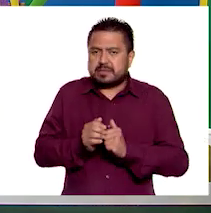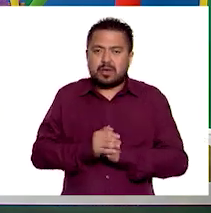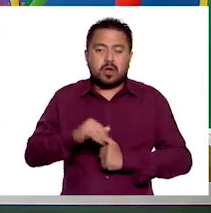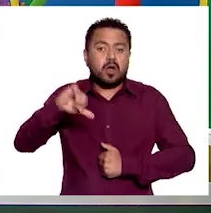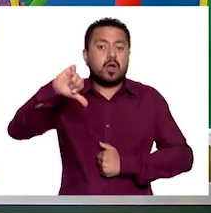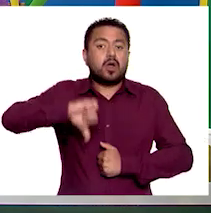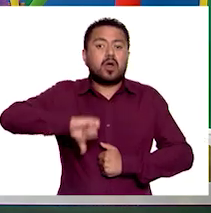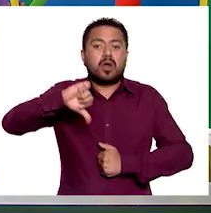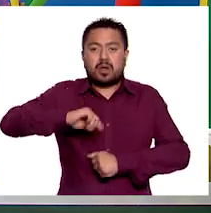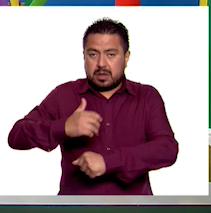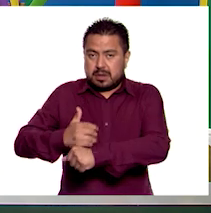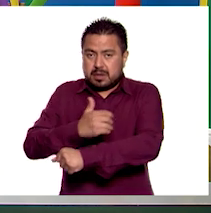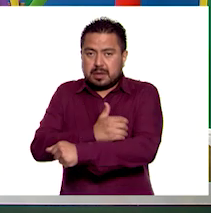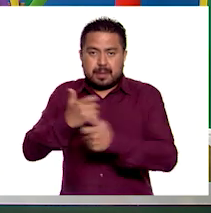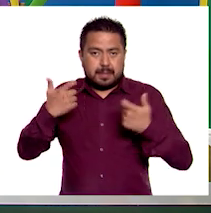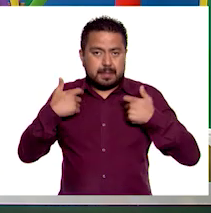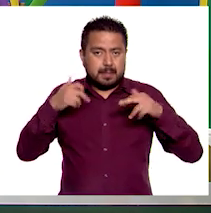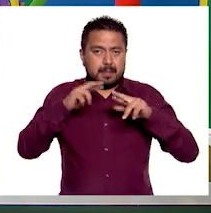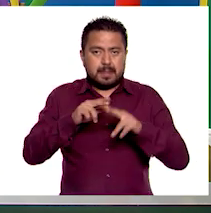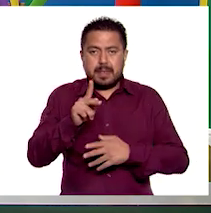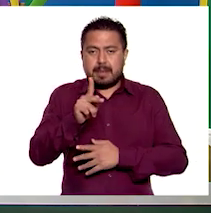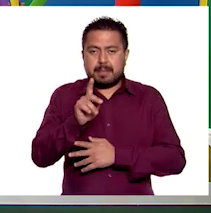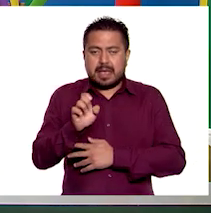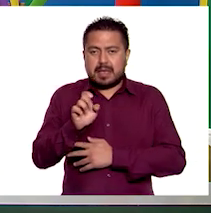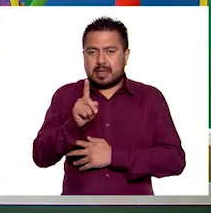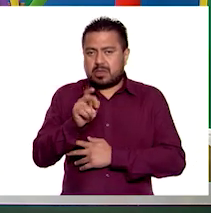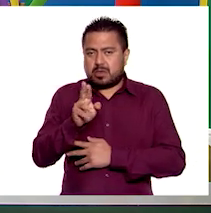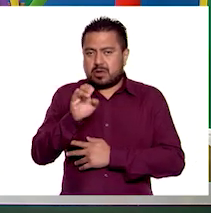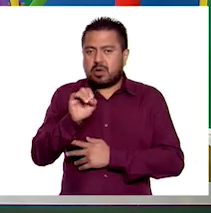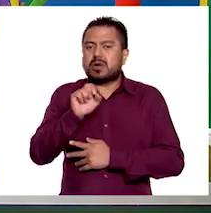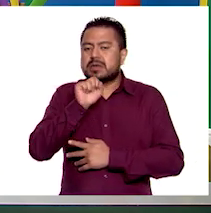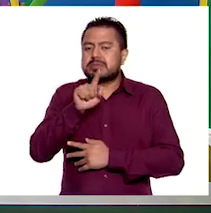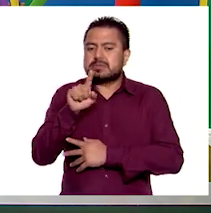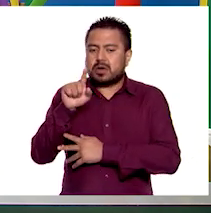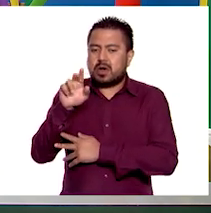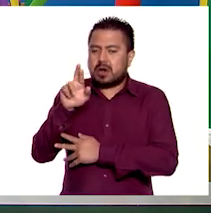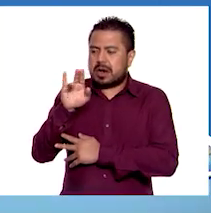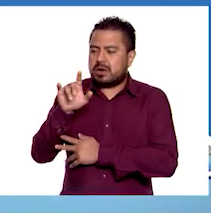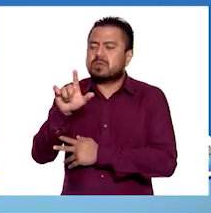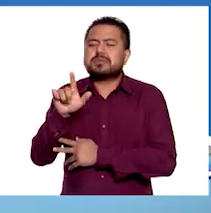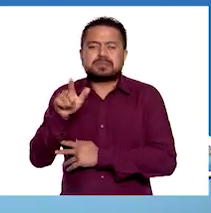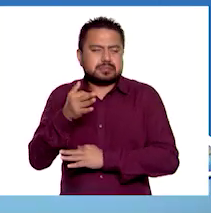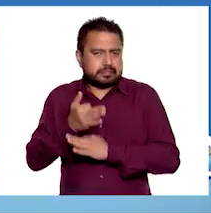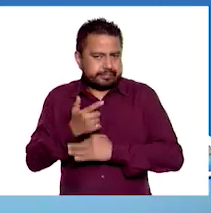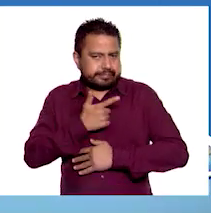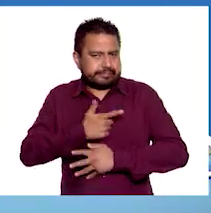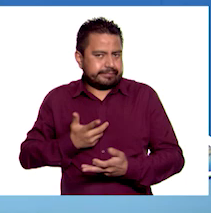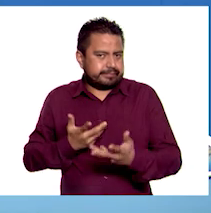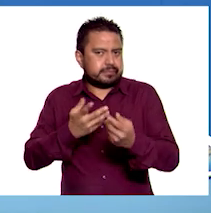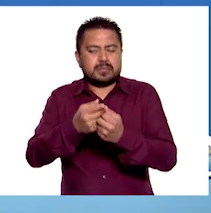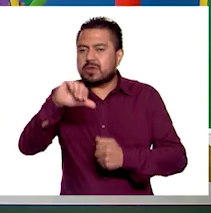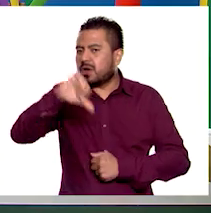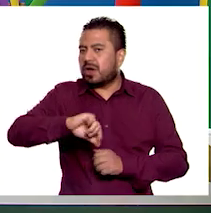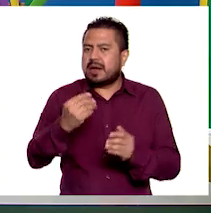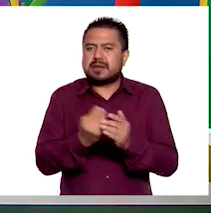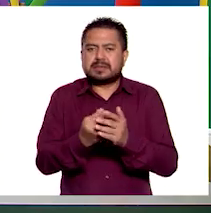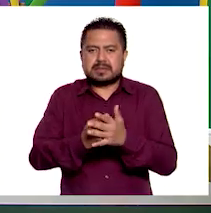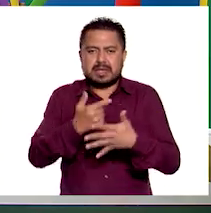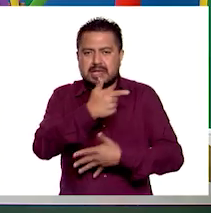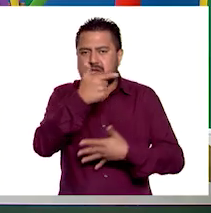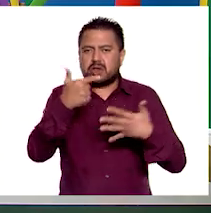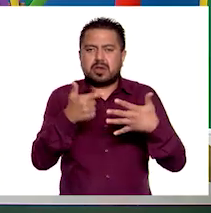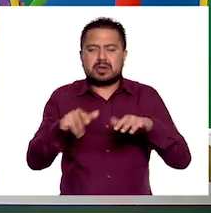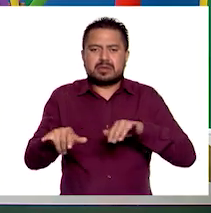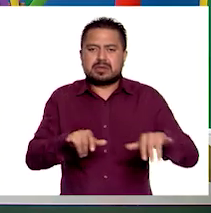Hoy nos va a acompañar el maestro Pedro Fabián y Raulito. Vamos a tener el gusto de estar con ustedes en esta clase de geografía